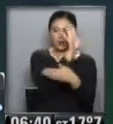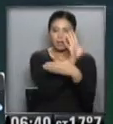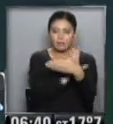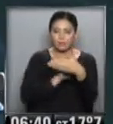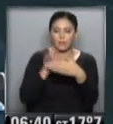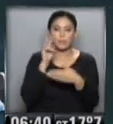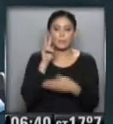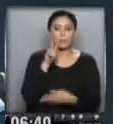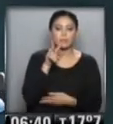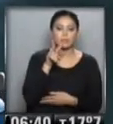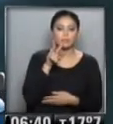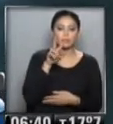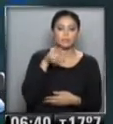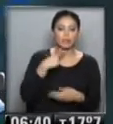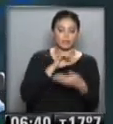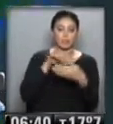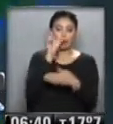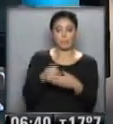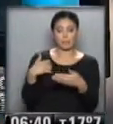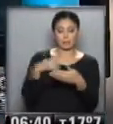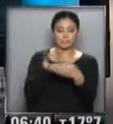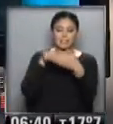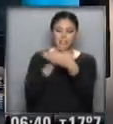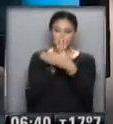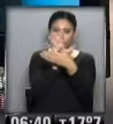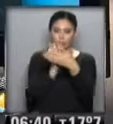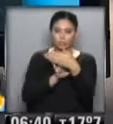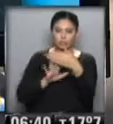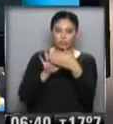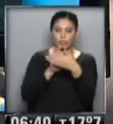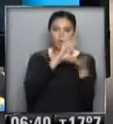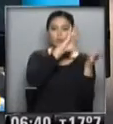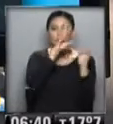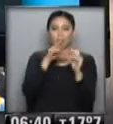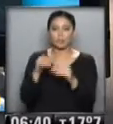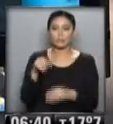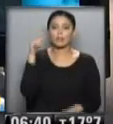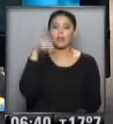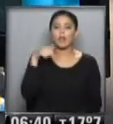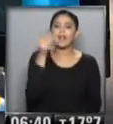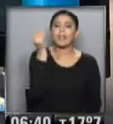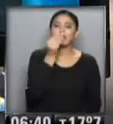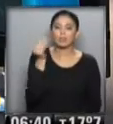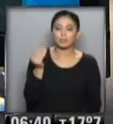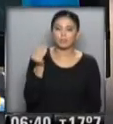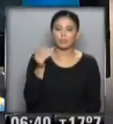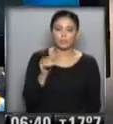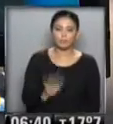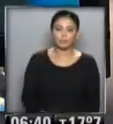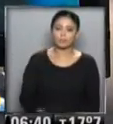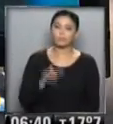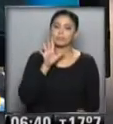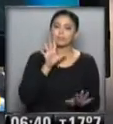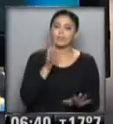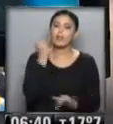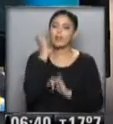nubosidad... ...sobre la zona central del país... ...y a propósito para ubicar los sistemas frontales... ...vamos a detener esta imagen... ...y vamos